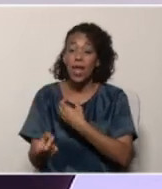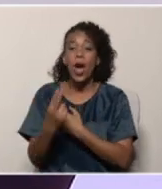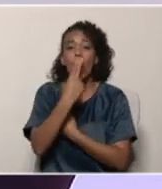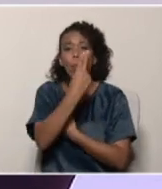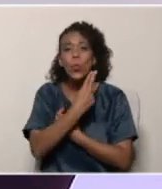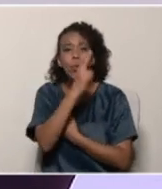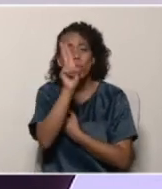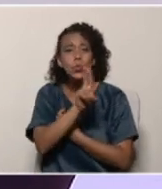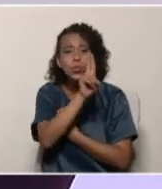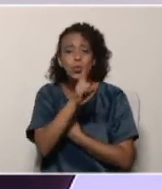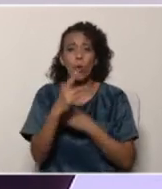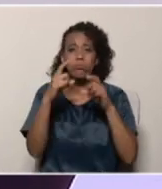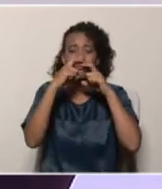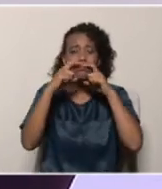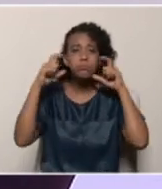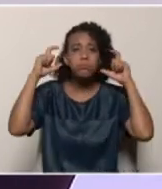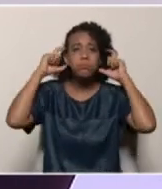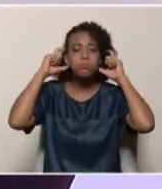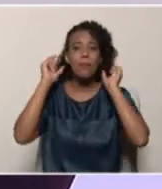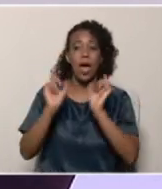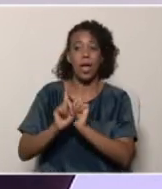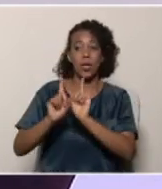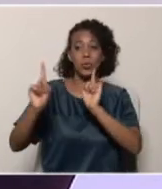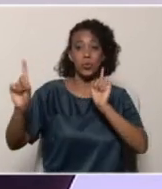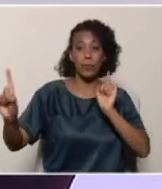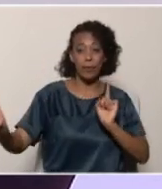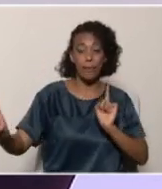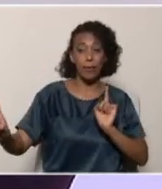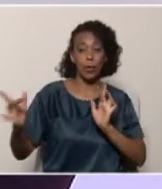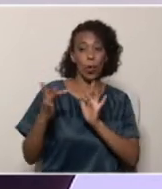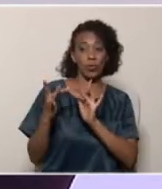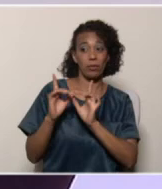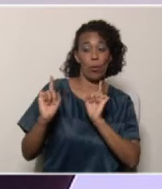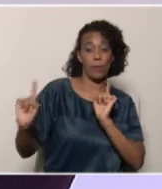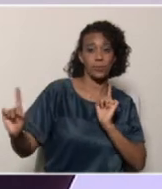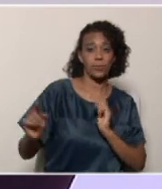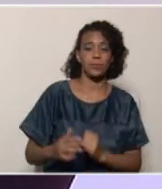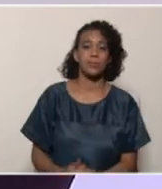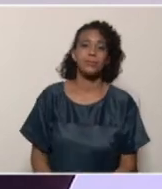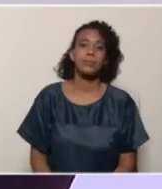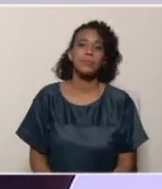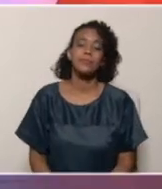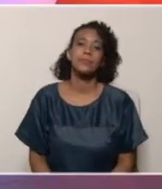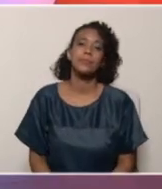usar correctamente el tapabocas y mantener el distanciamiento social. Hasta entonces.